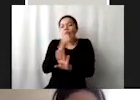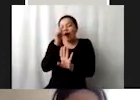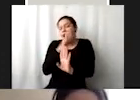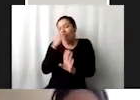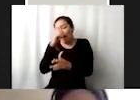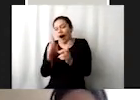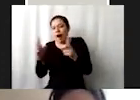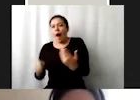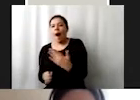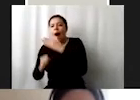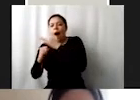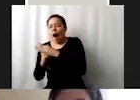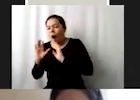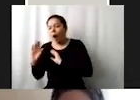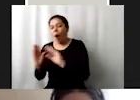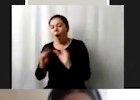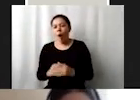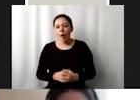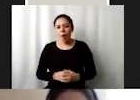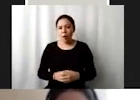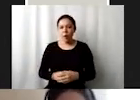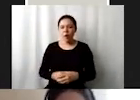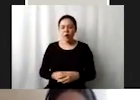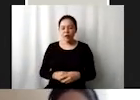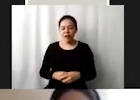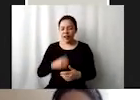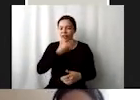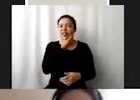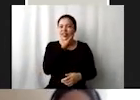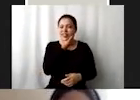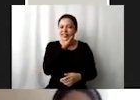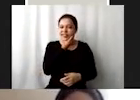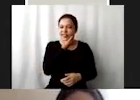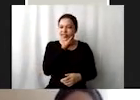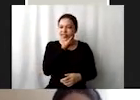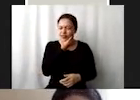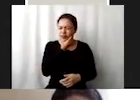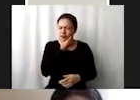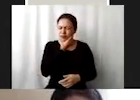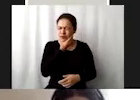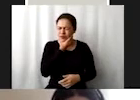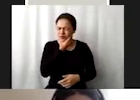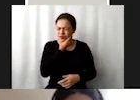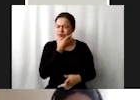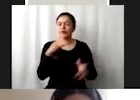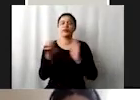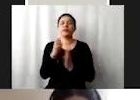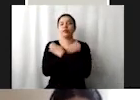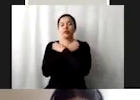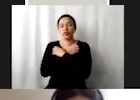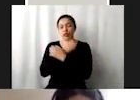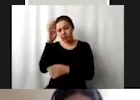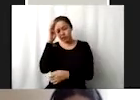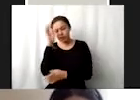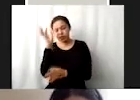sostenible. Entonces, si ustedes abordan estos temas de la educación, otra vez, piénsenlos de manera holística, piénsenlos de